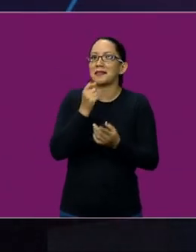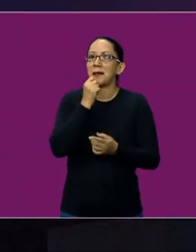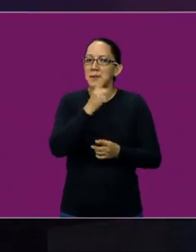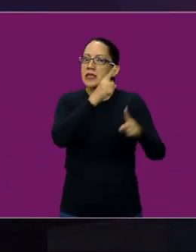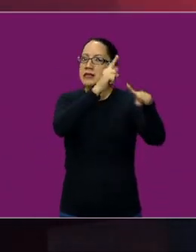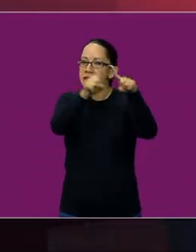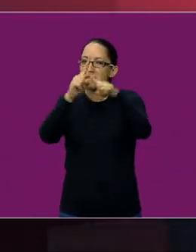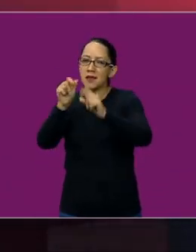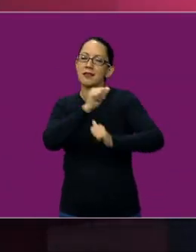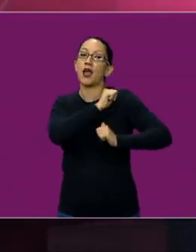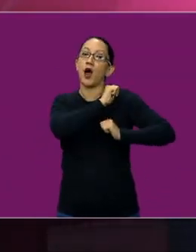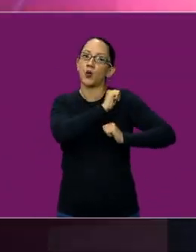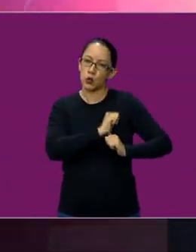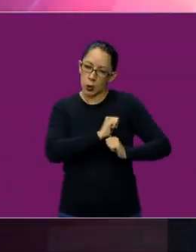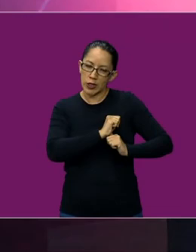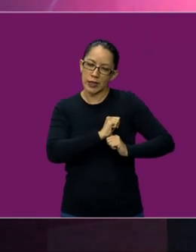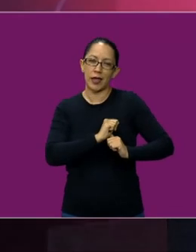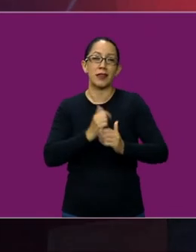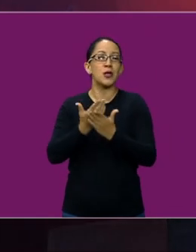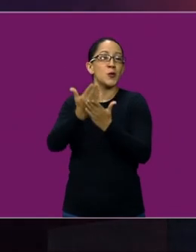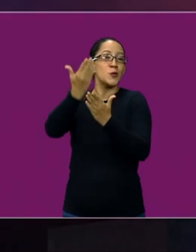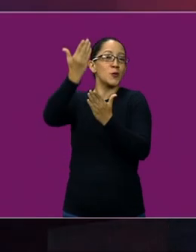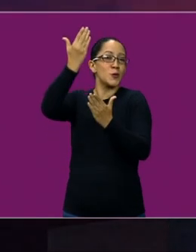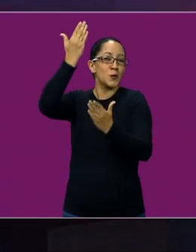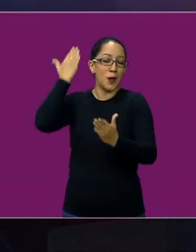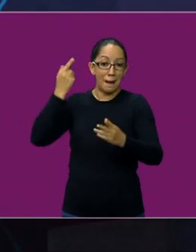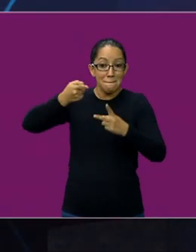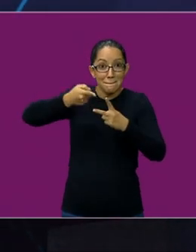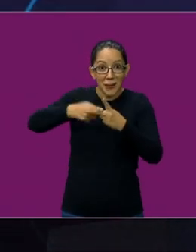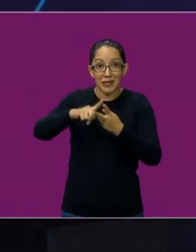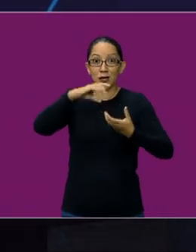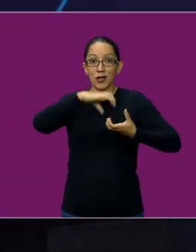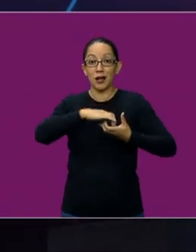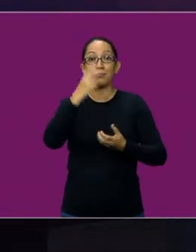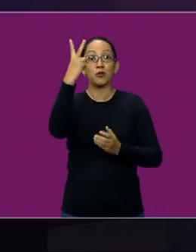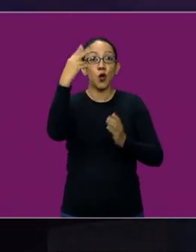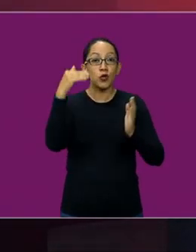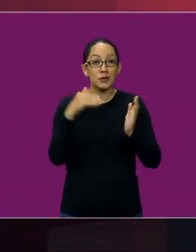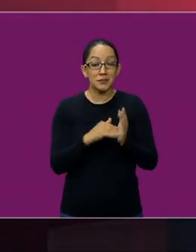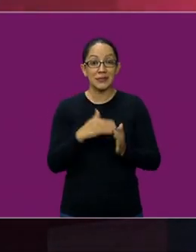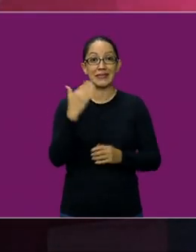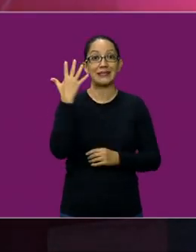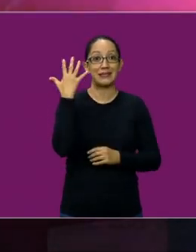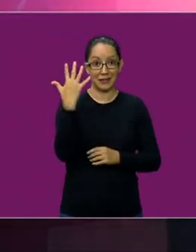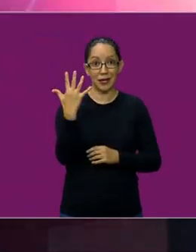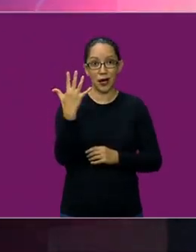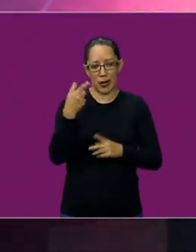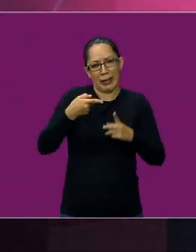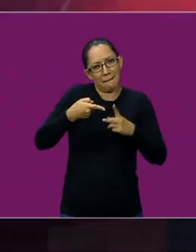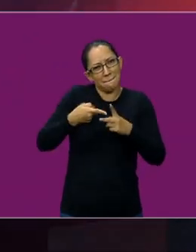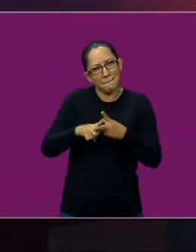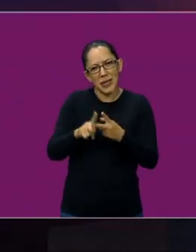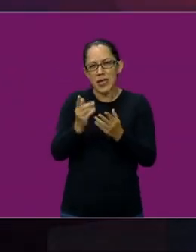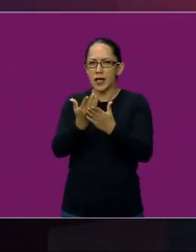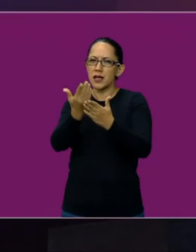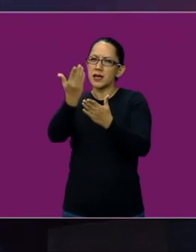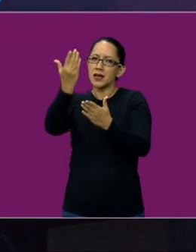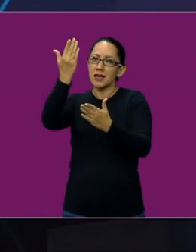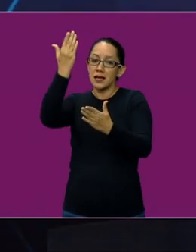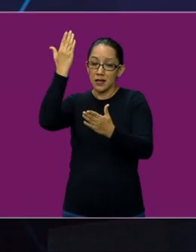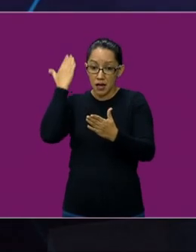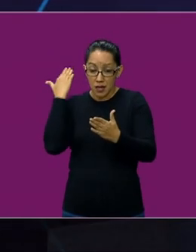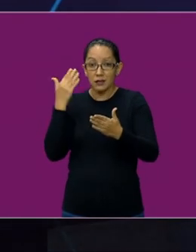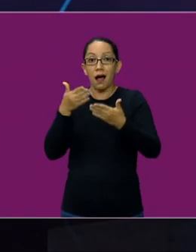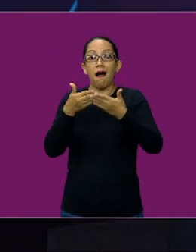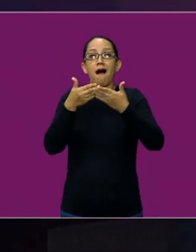desde el inicio, que en el 2005, para no omitirlas, perfecto. Desde el 2005 se abrió la